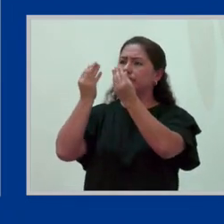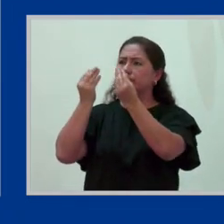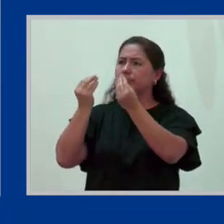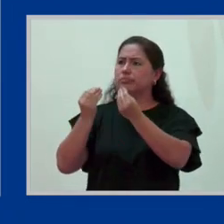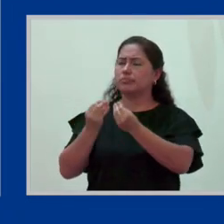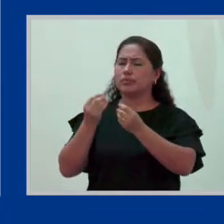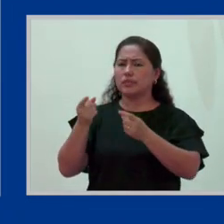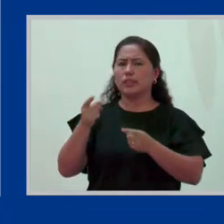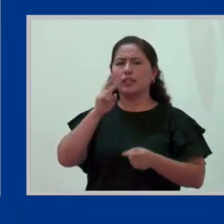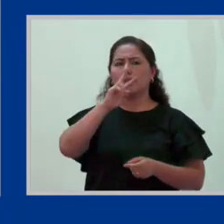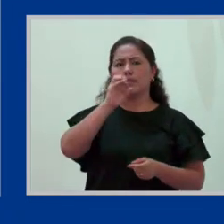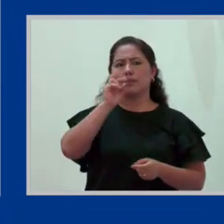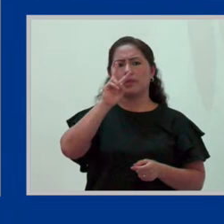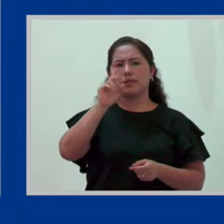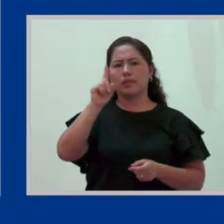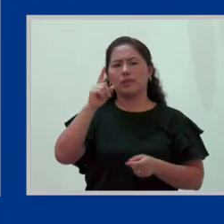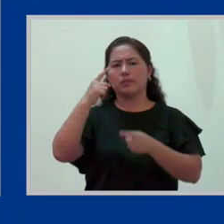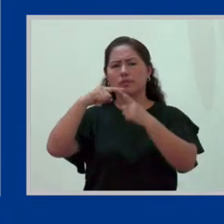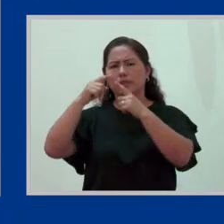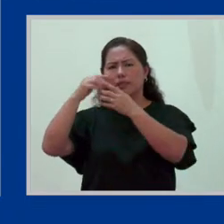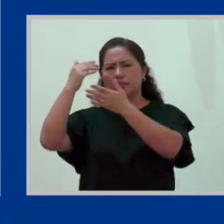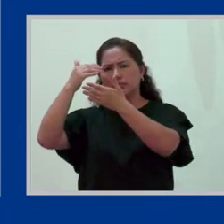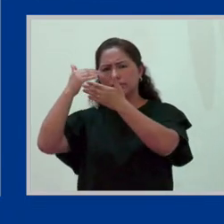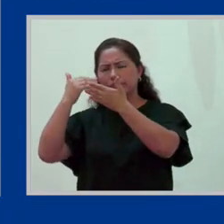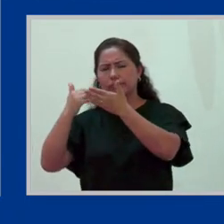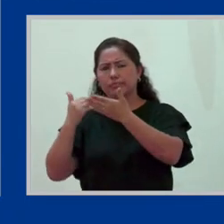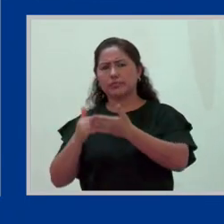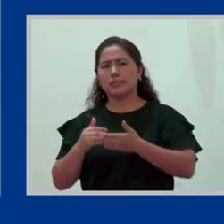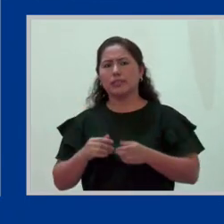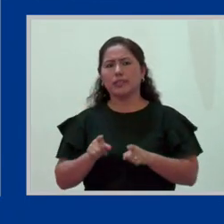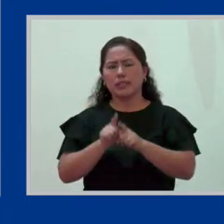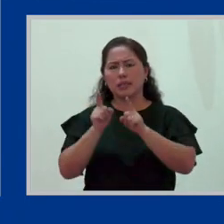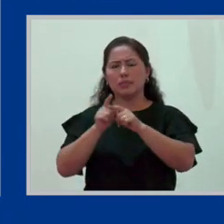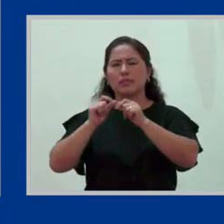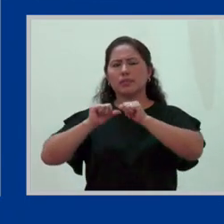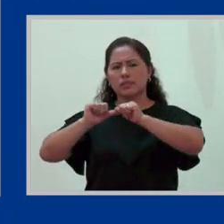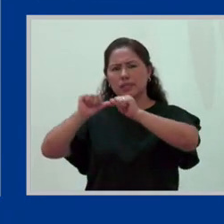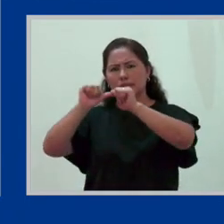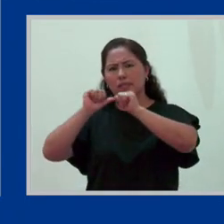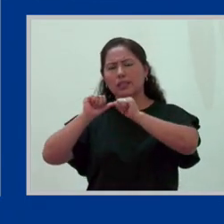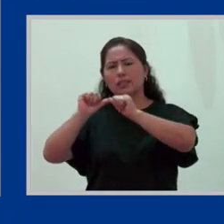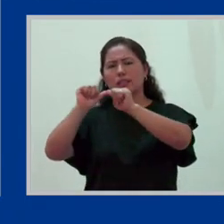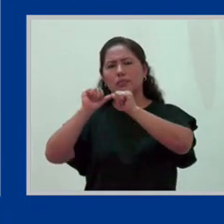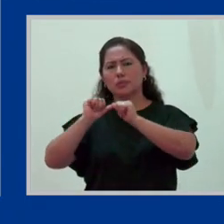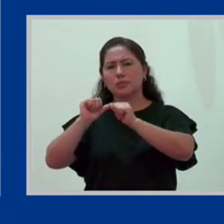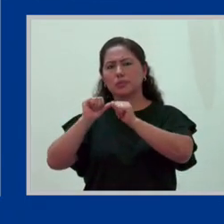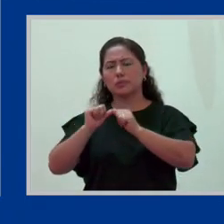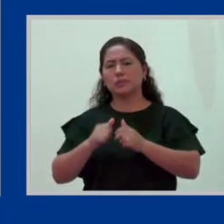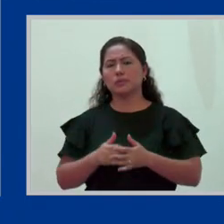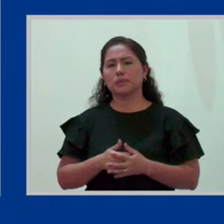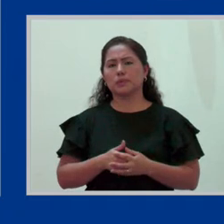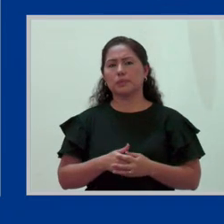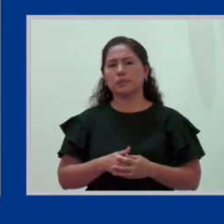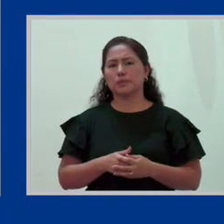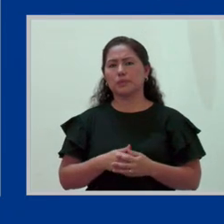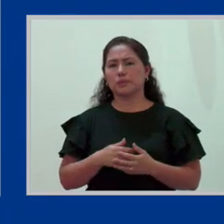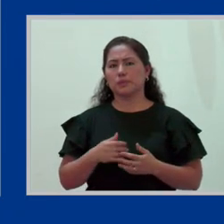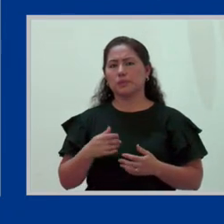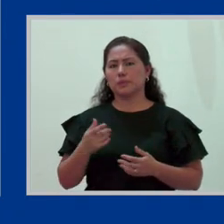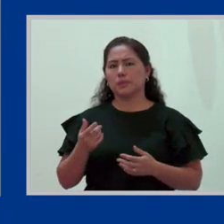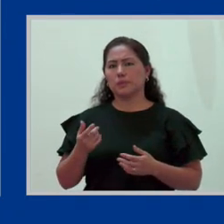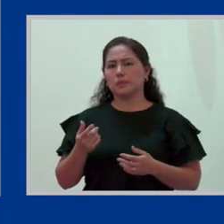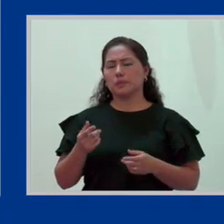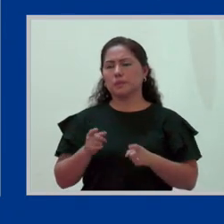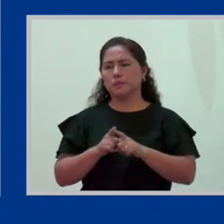al 2021, no se ha llegado al nivel prepandemia. Entonces, seguimos en ese suerte de